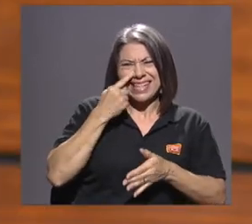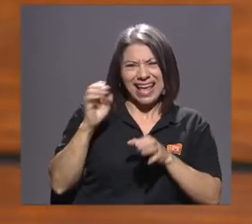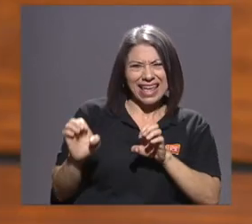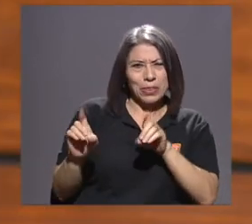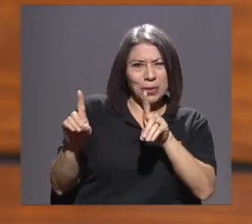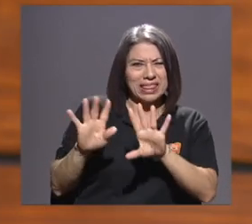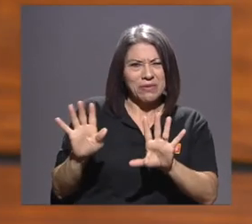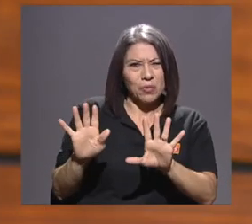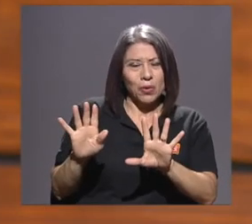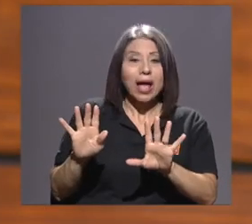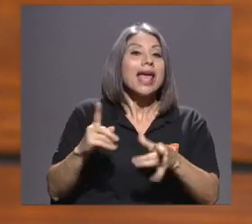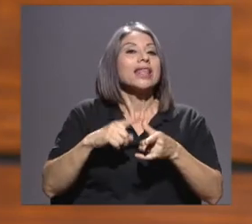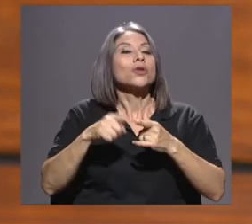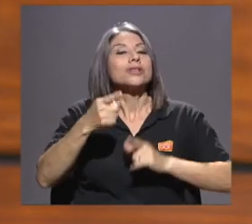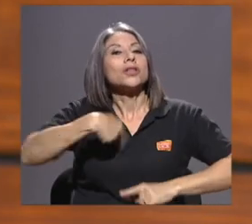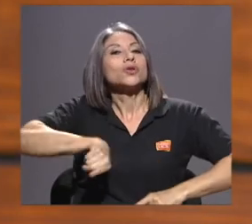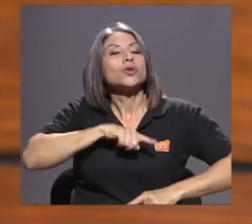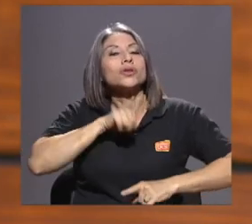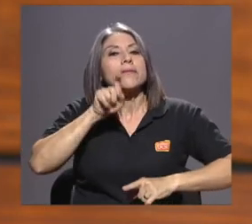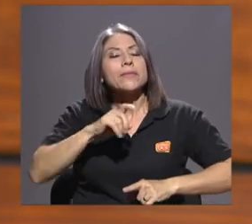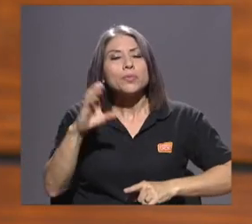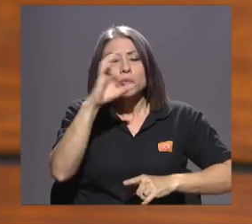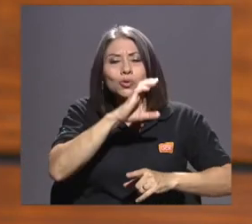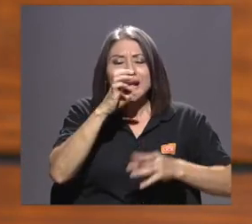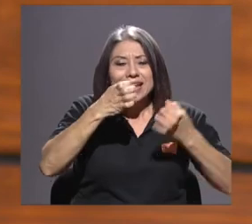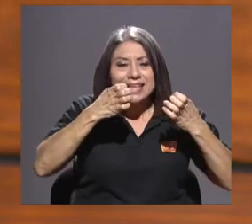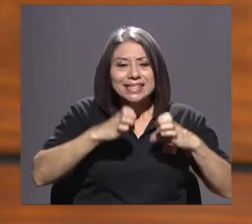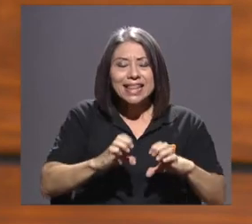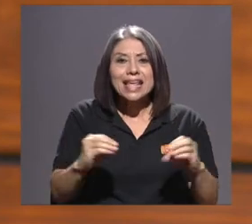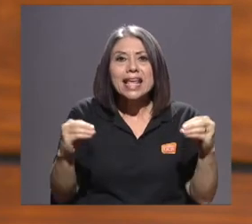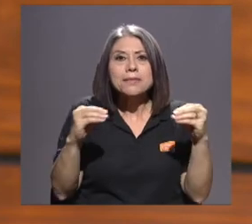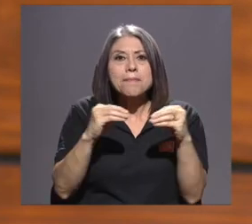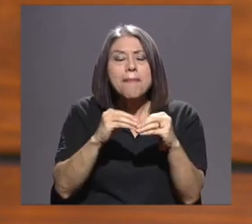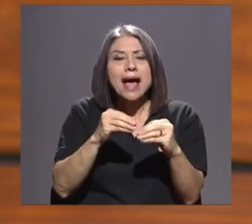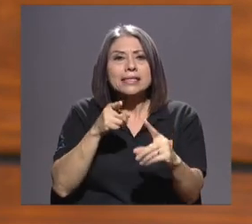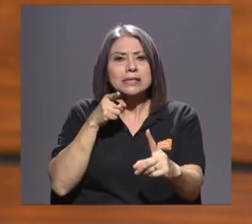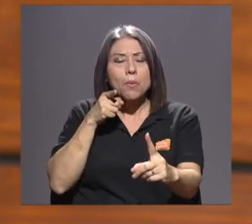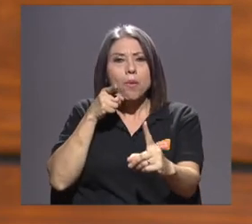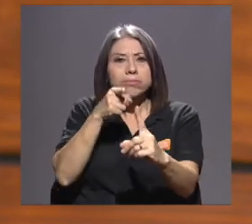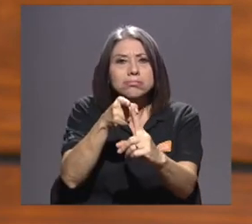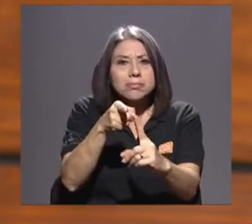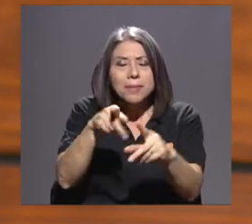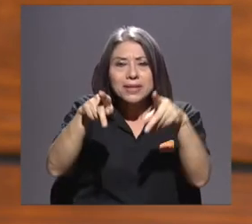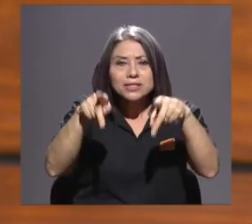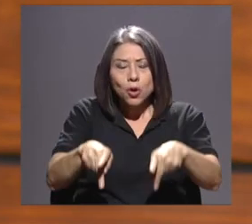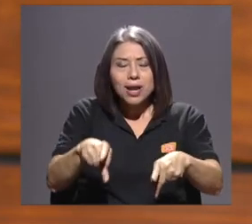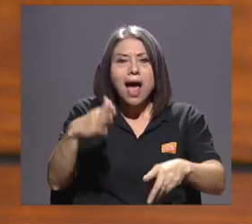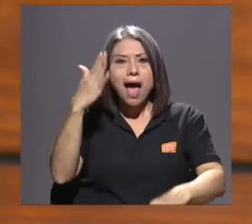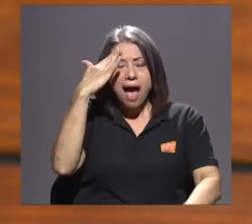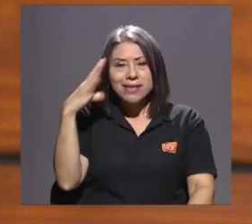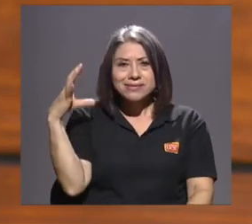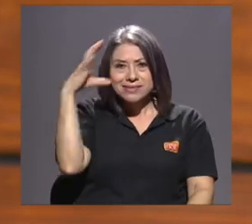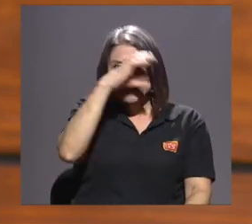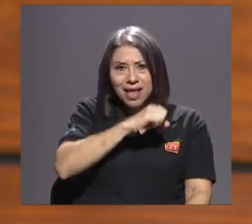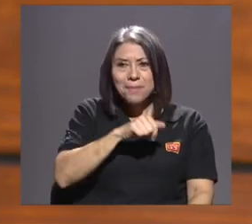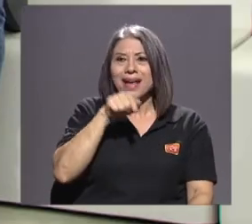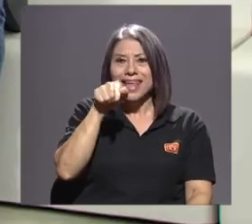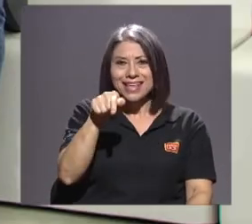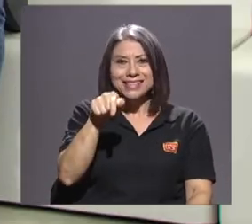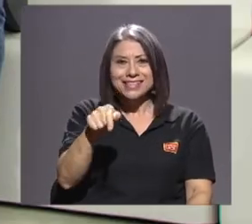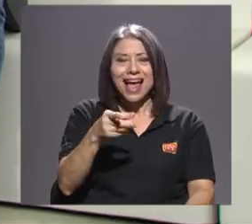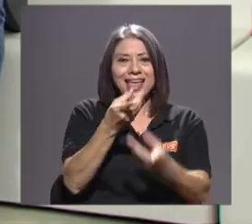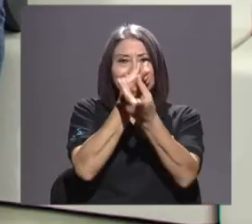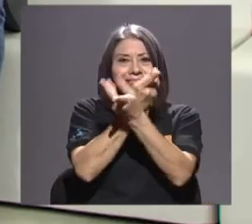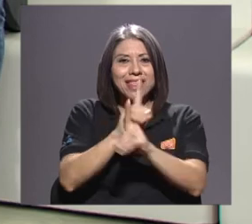tenemos que buscar estrategias de choque y estrategias más de llegar a las personas para que sepan que ahí está, de democratización.